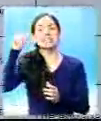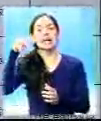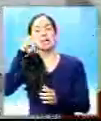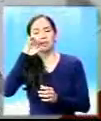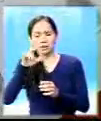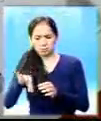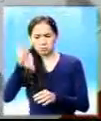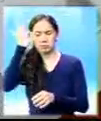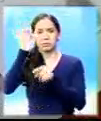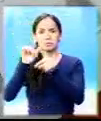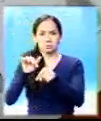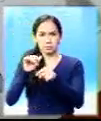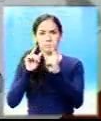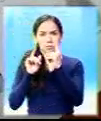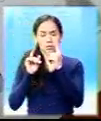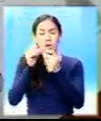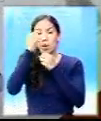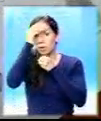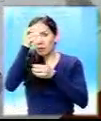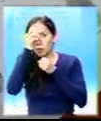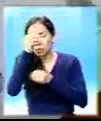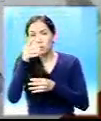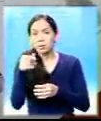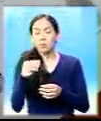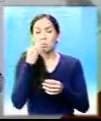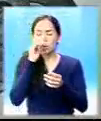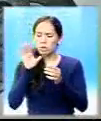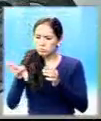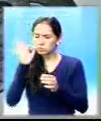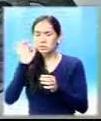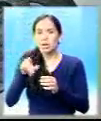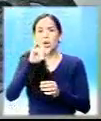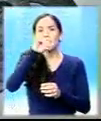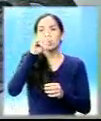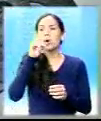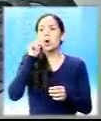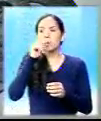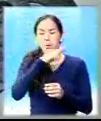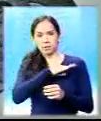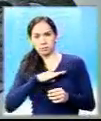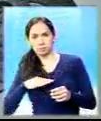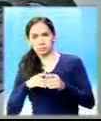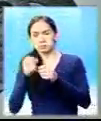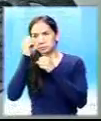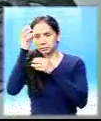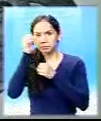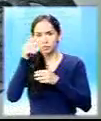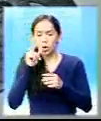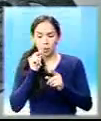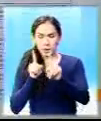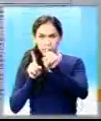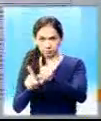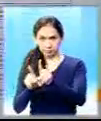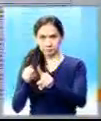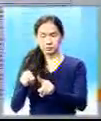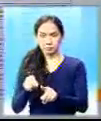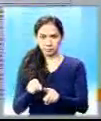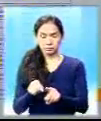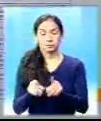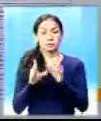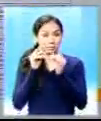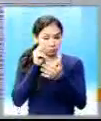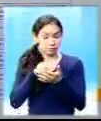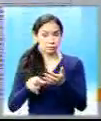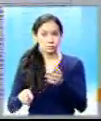Cicavisa y un aparente informante identificado como Giovanni Alejandro Aldana Velázquez. Como se puede